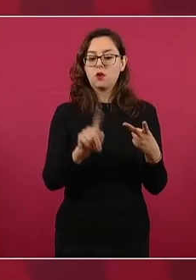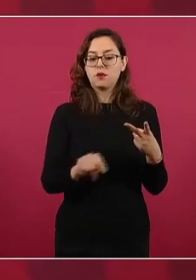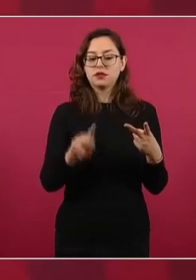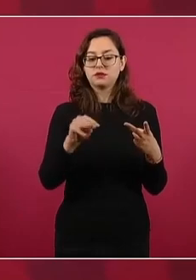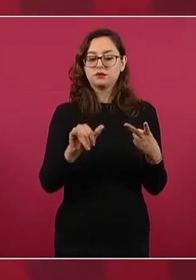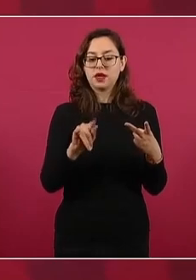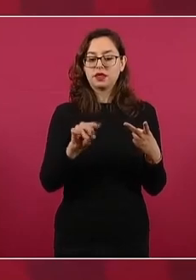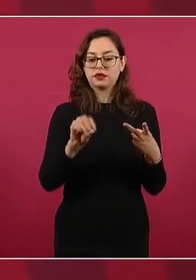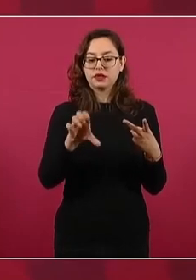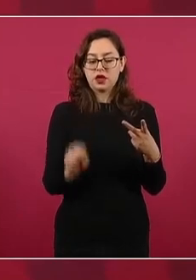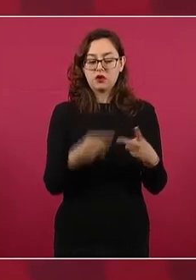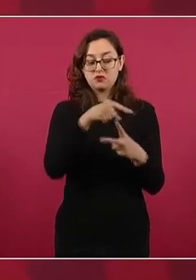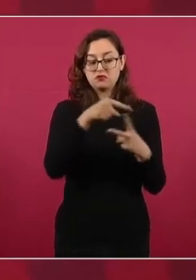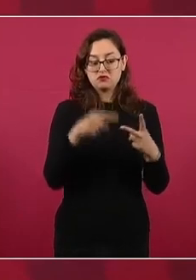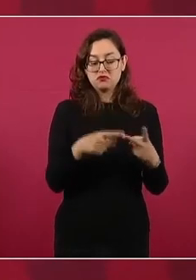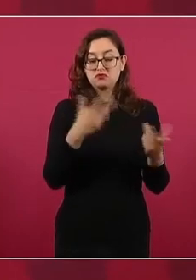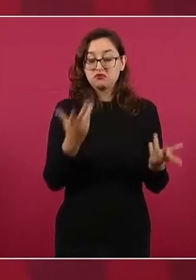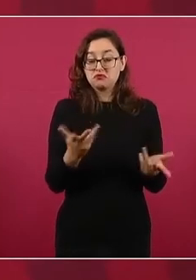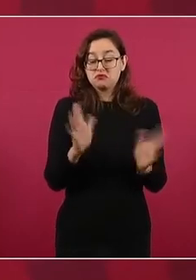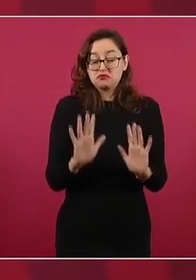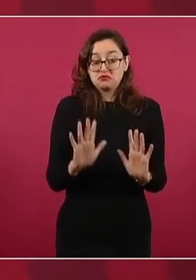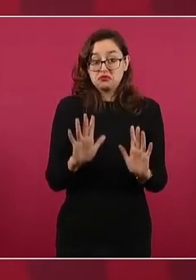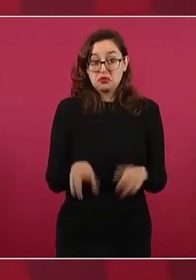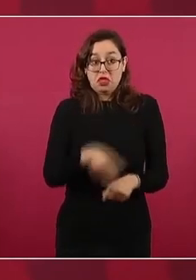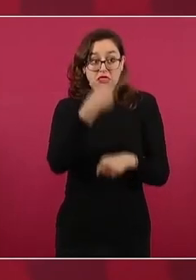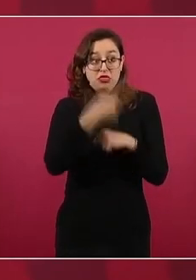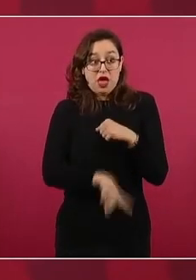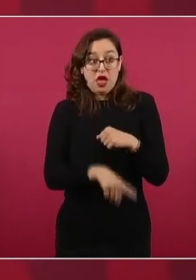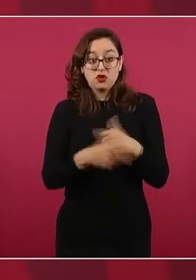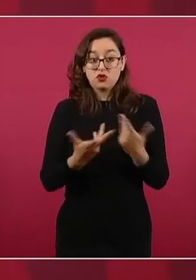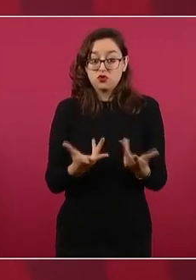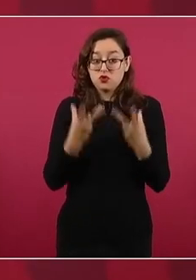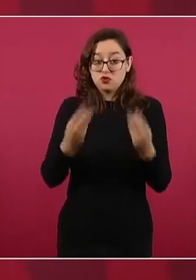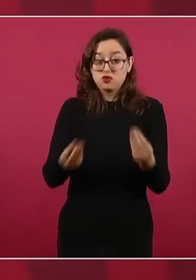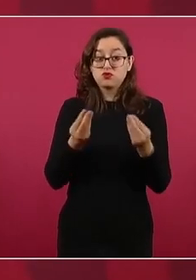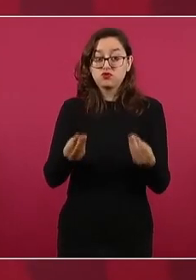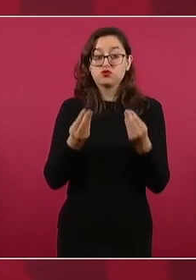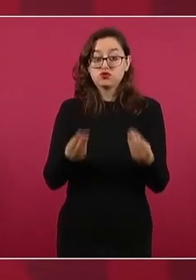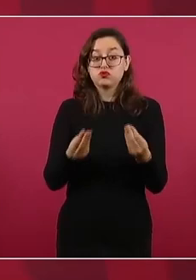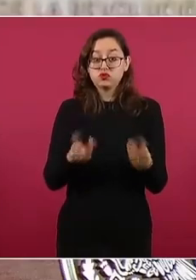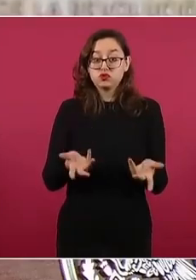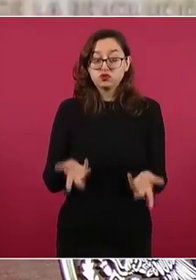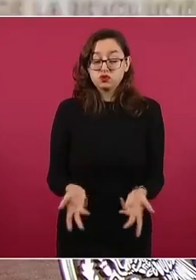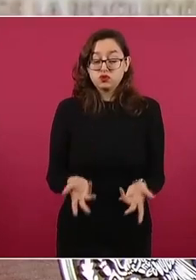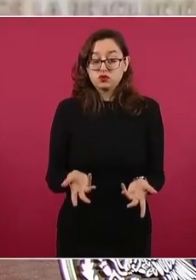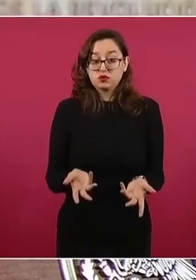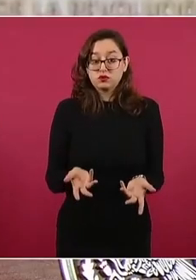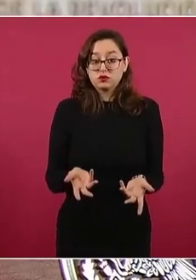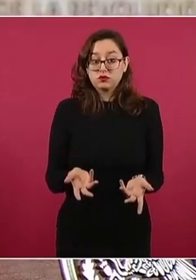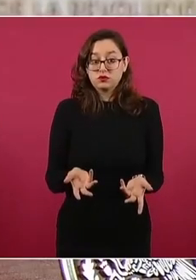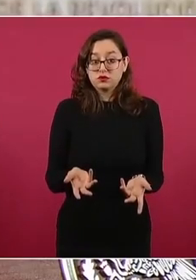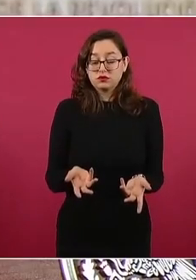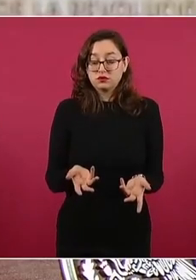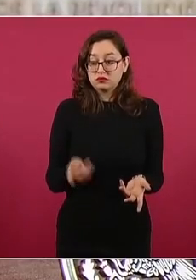¿Ya se les olvidó de que se buscaba la nacionalización